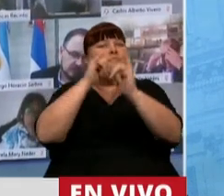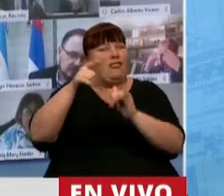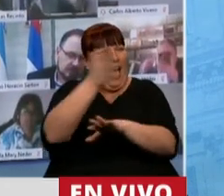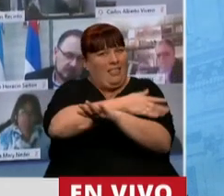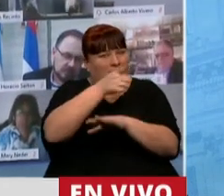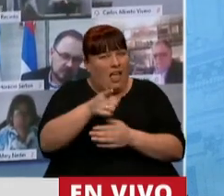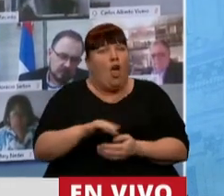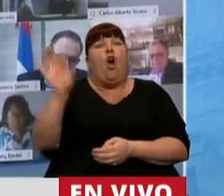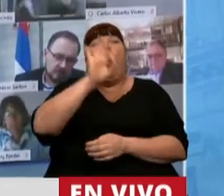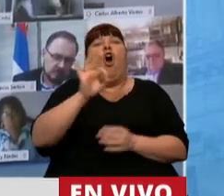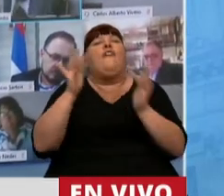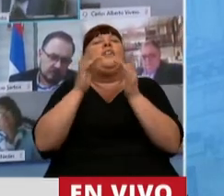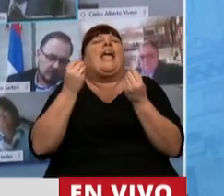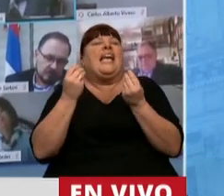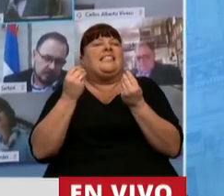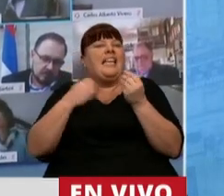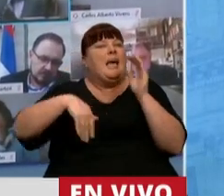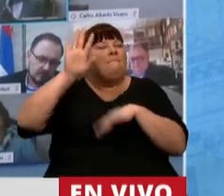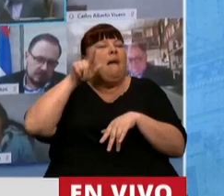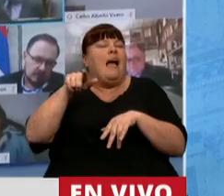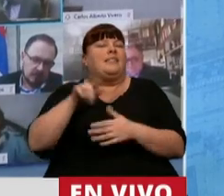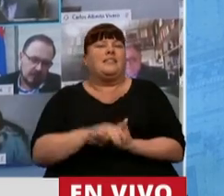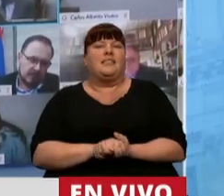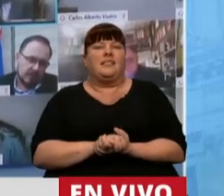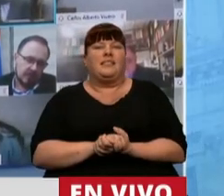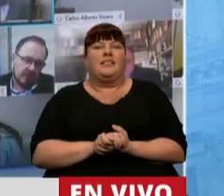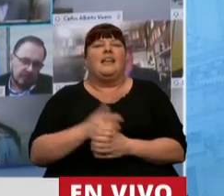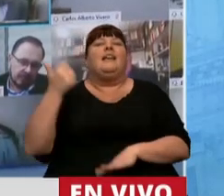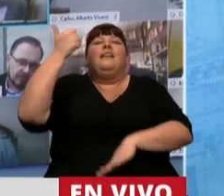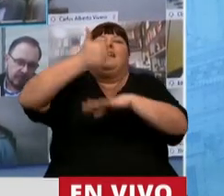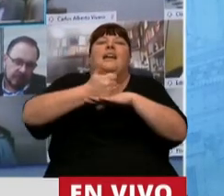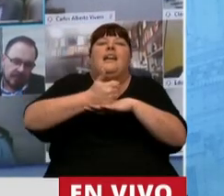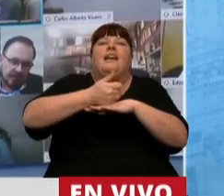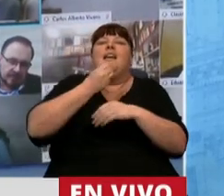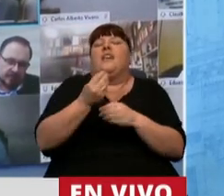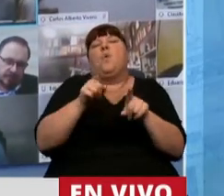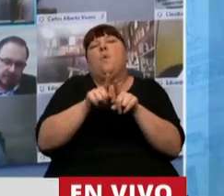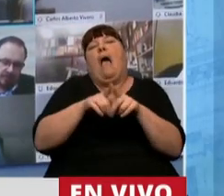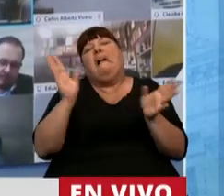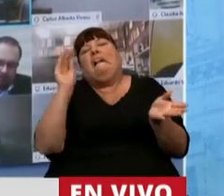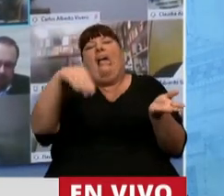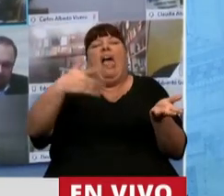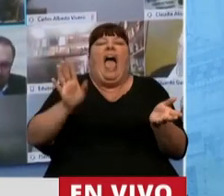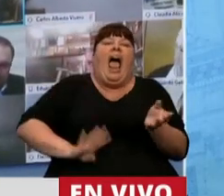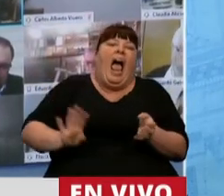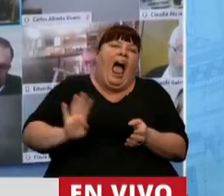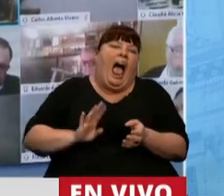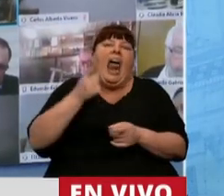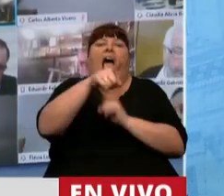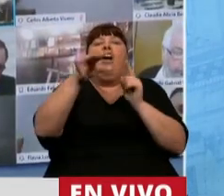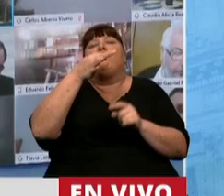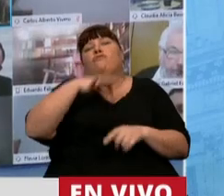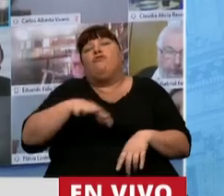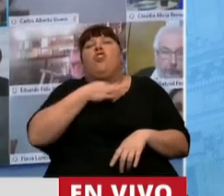dio, o la virtualidad es el centro de la acción y la presencia es un plurito, son las ganas de que tenga